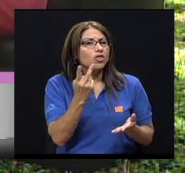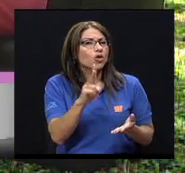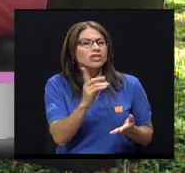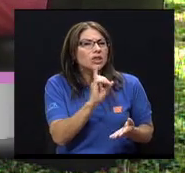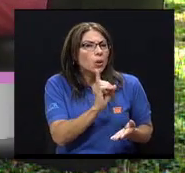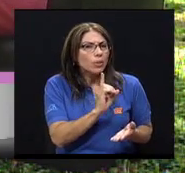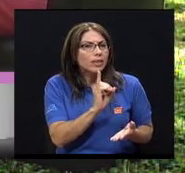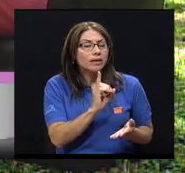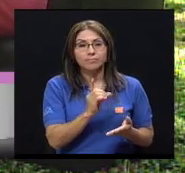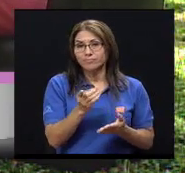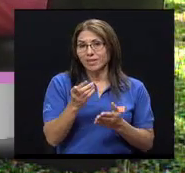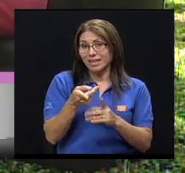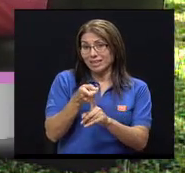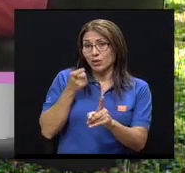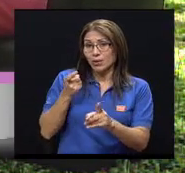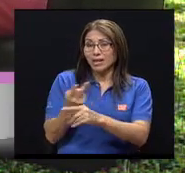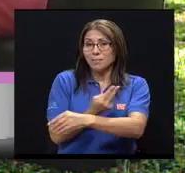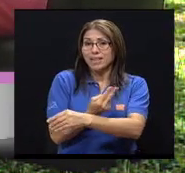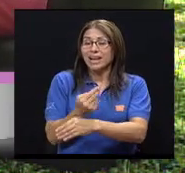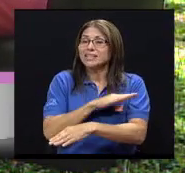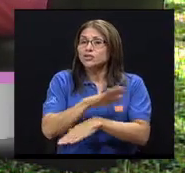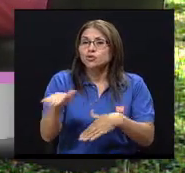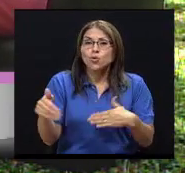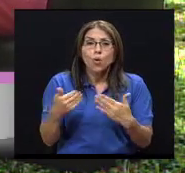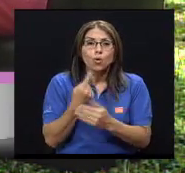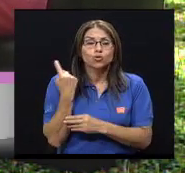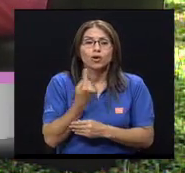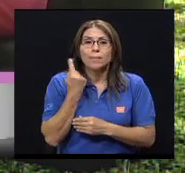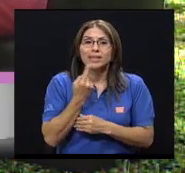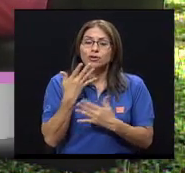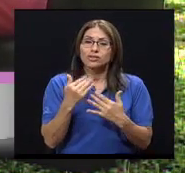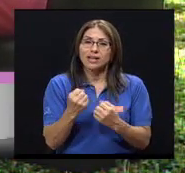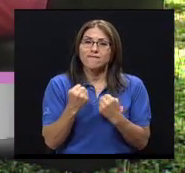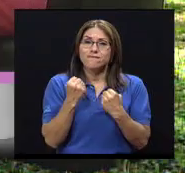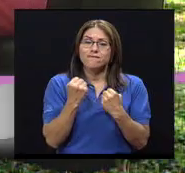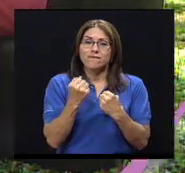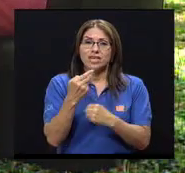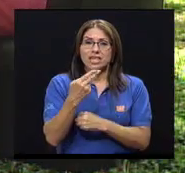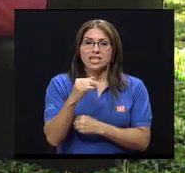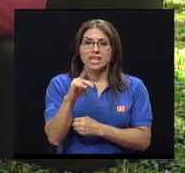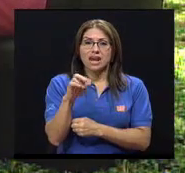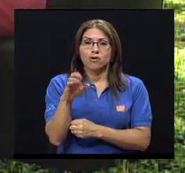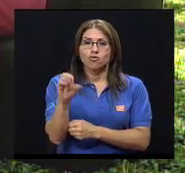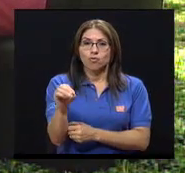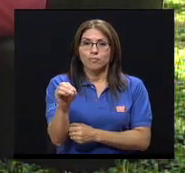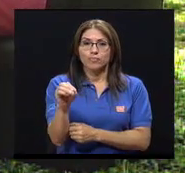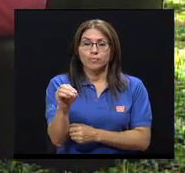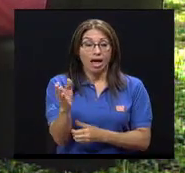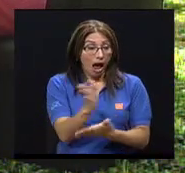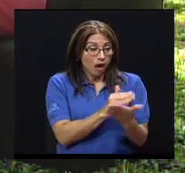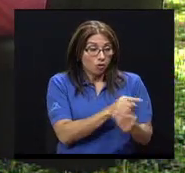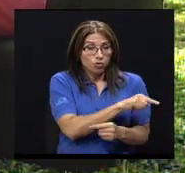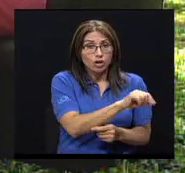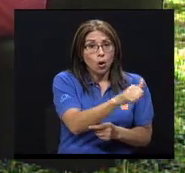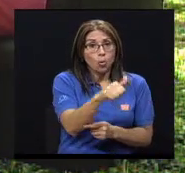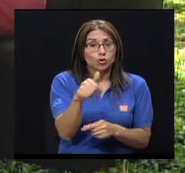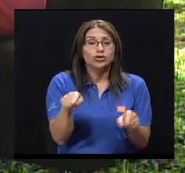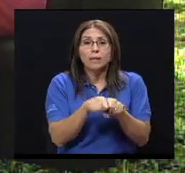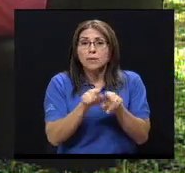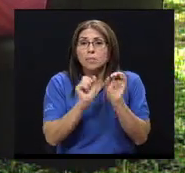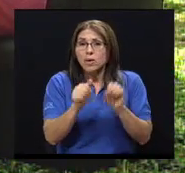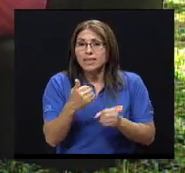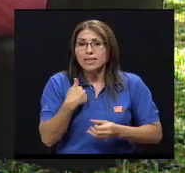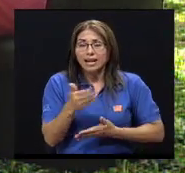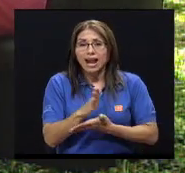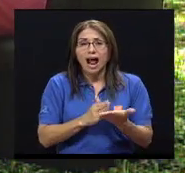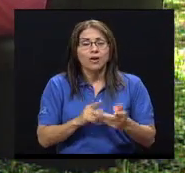que vienen fortificados. Las personas que todavía, los ovolactovegetarianos o ovolactovegetarianos, todavía tendrían posibilidad de obtener algo de esta vitamina. En